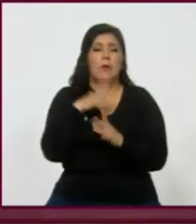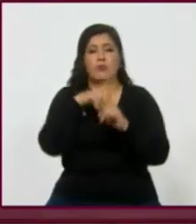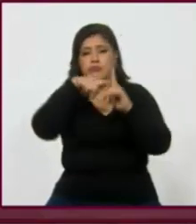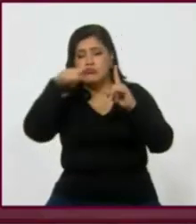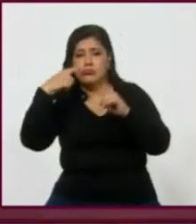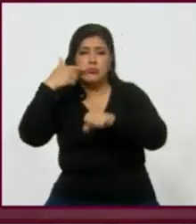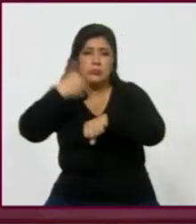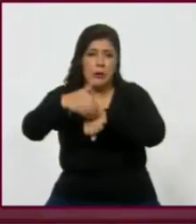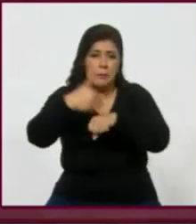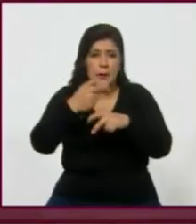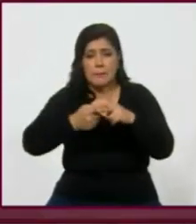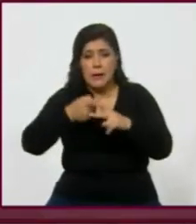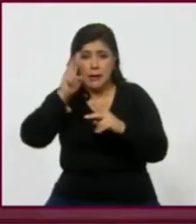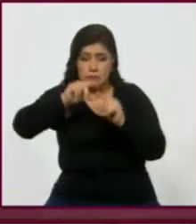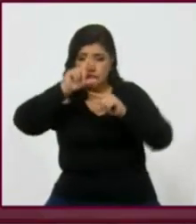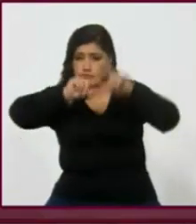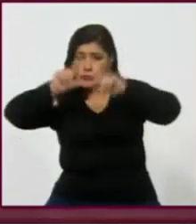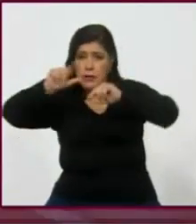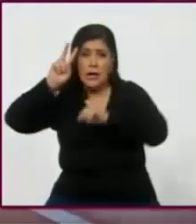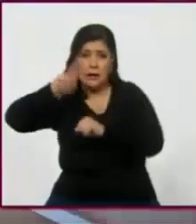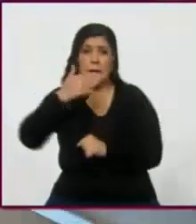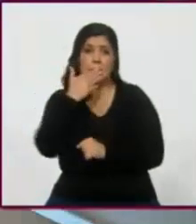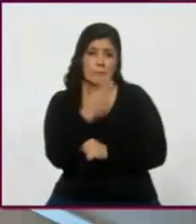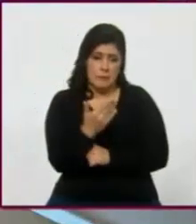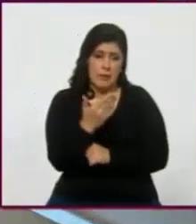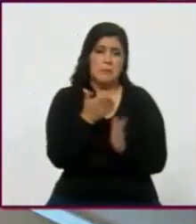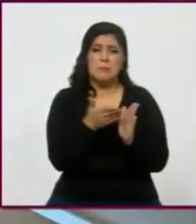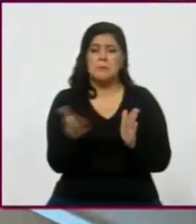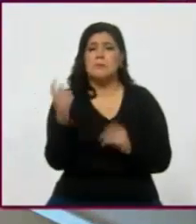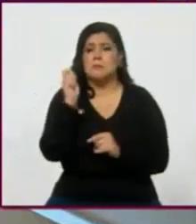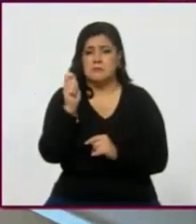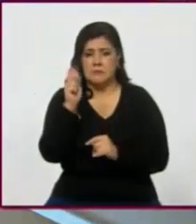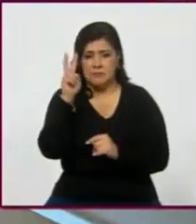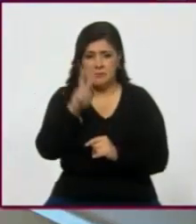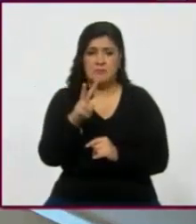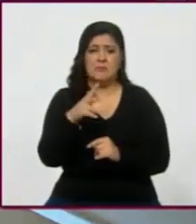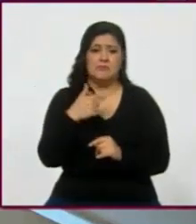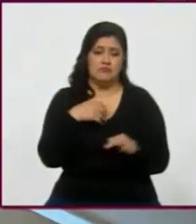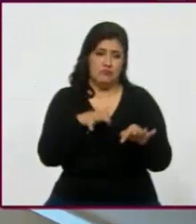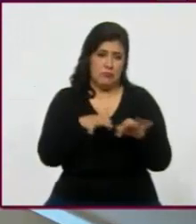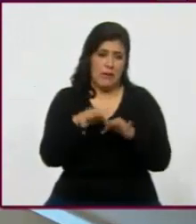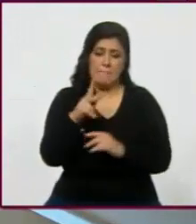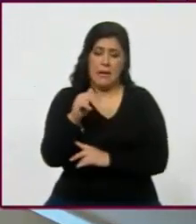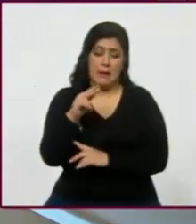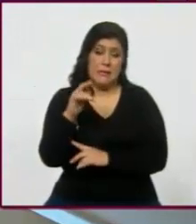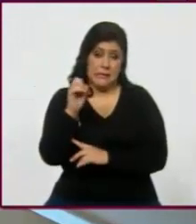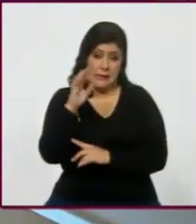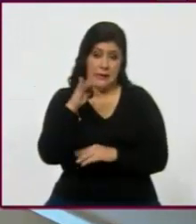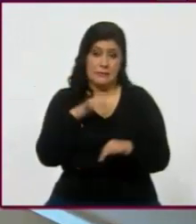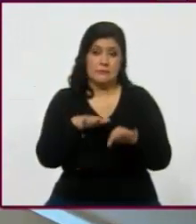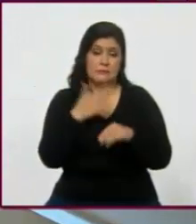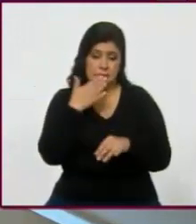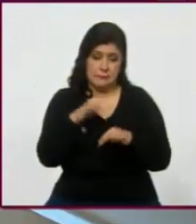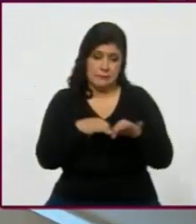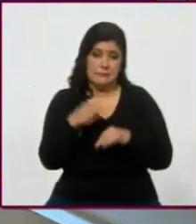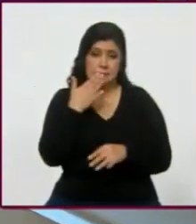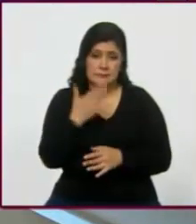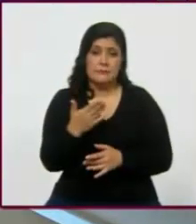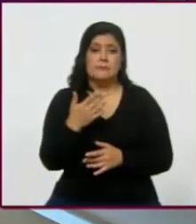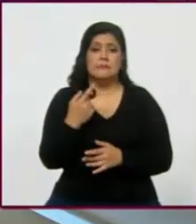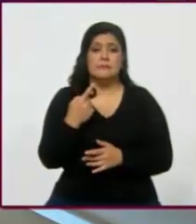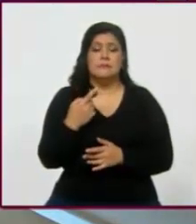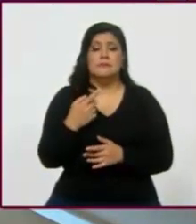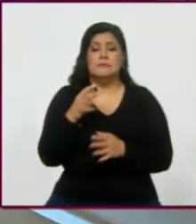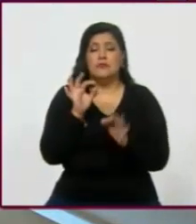creo que tuvimos una buena temporada, en nuestro caso tuvimos una, pues, extraordinaria por el nivel de... Sí, claro, hay que decirlo, extraordinaria. De presión,